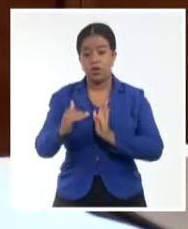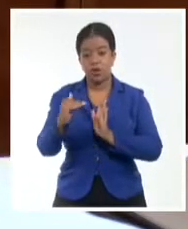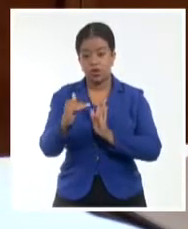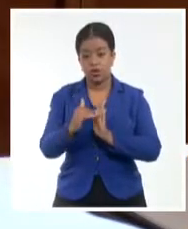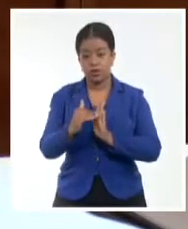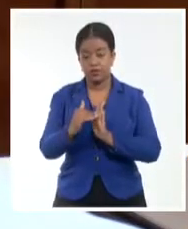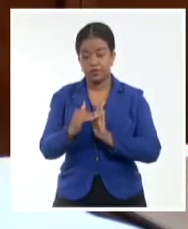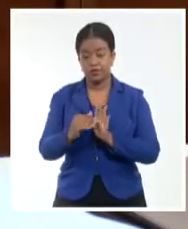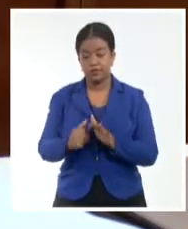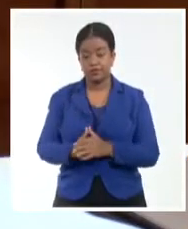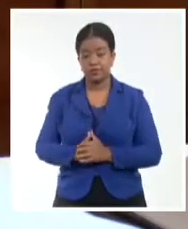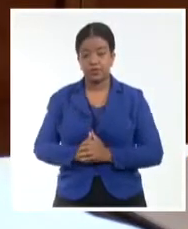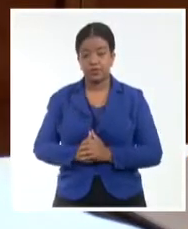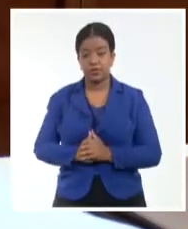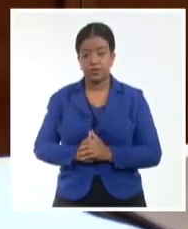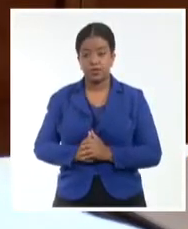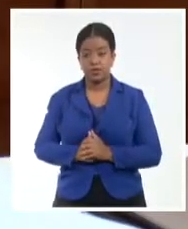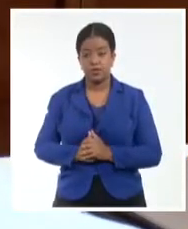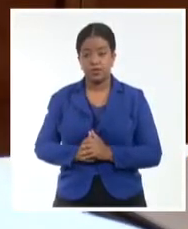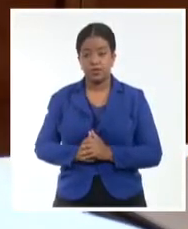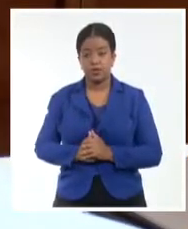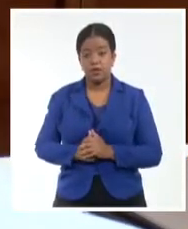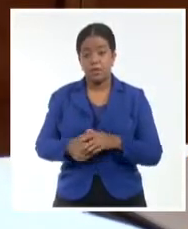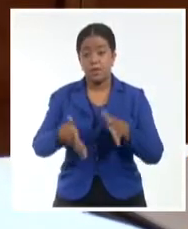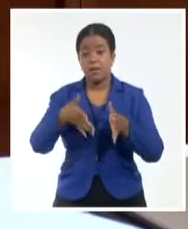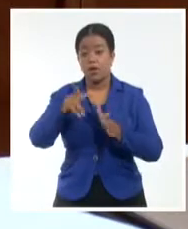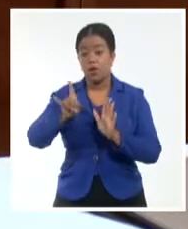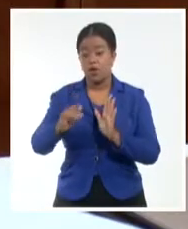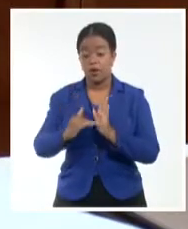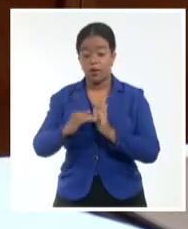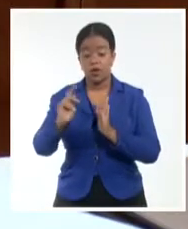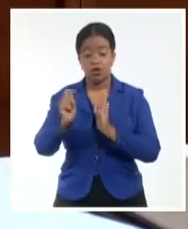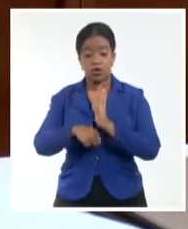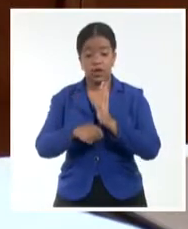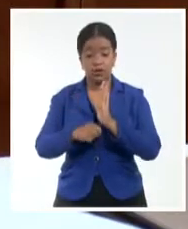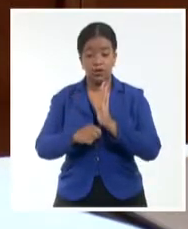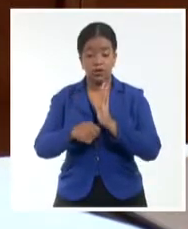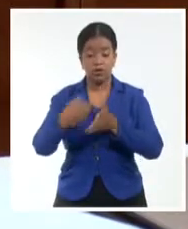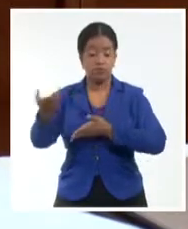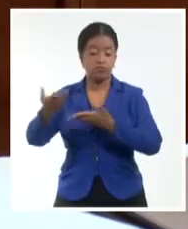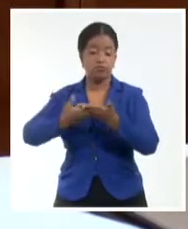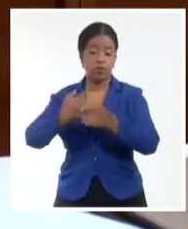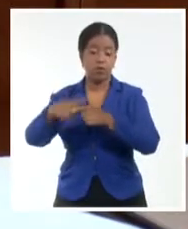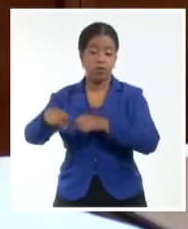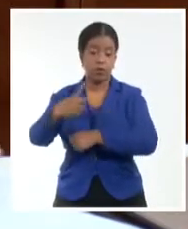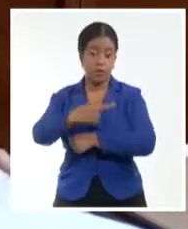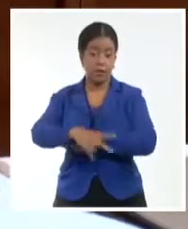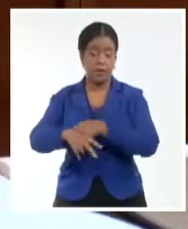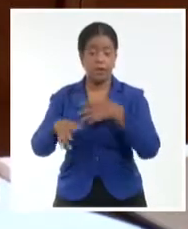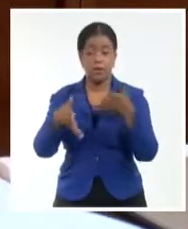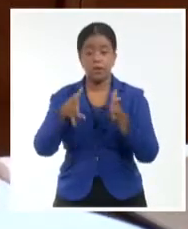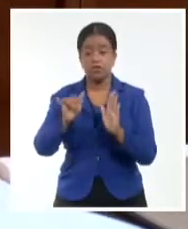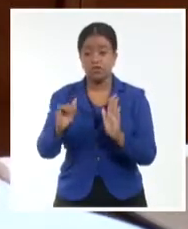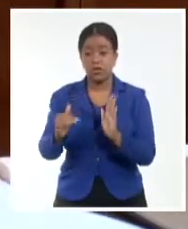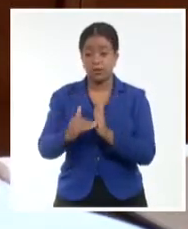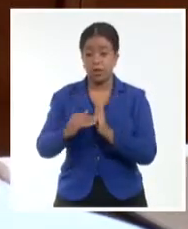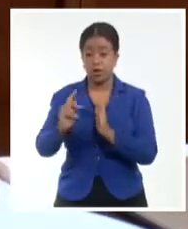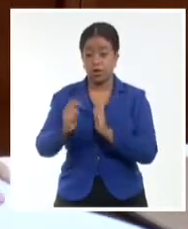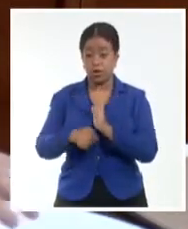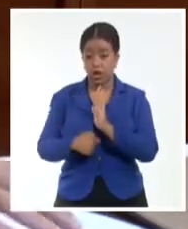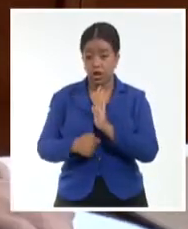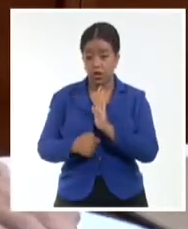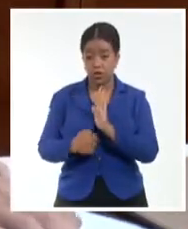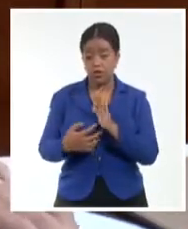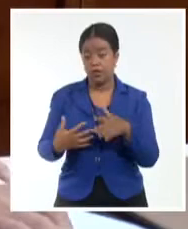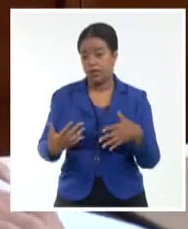Y fíjense que de casi 9.000 contratos de importación, más de 6.000 son